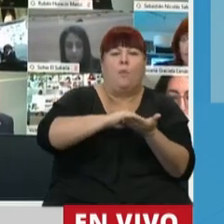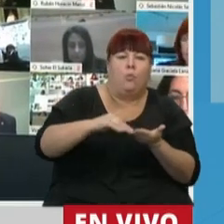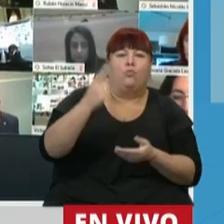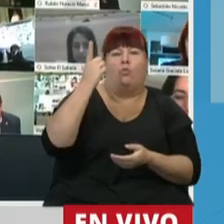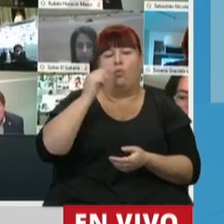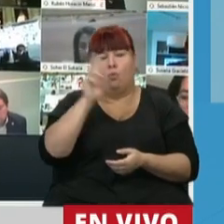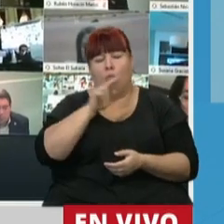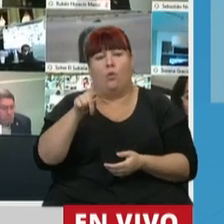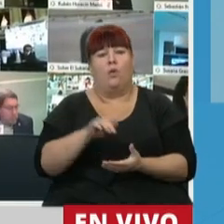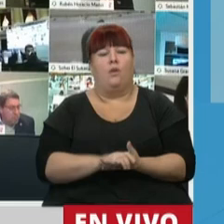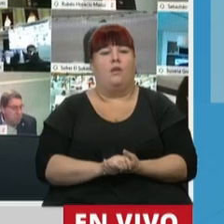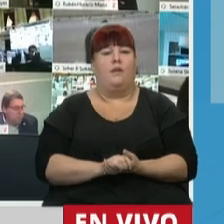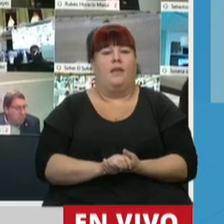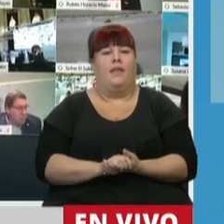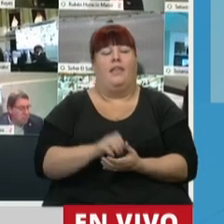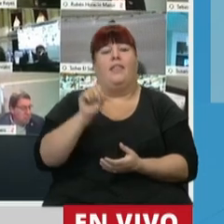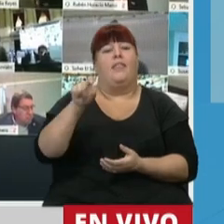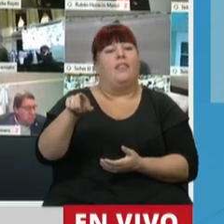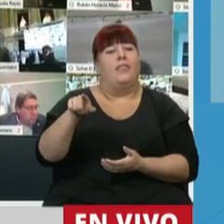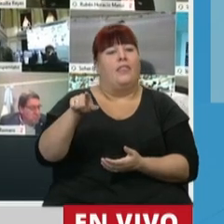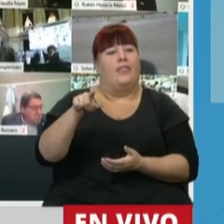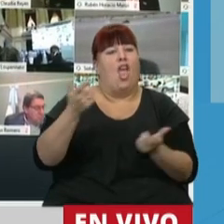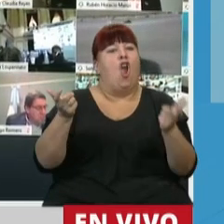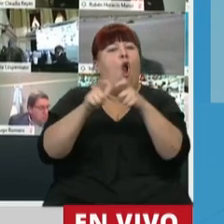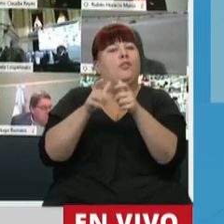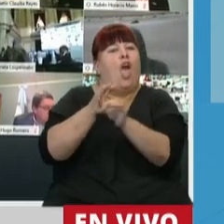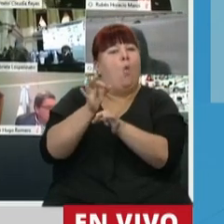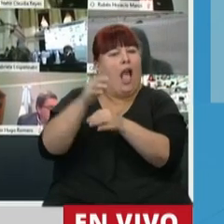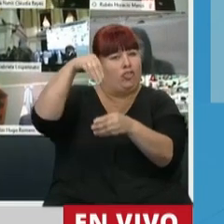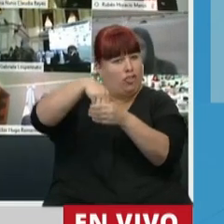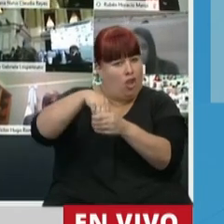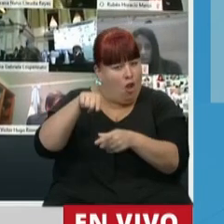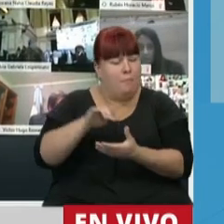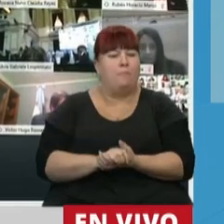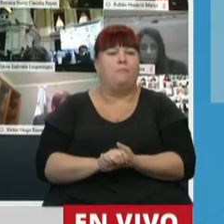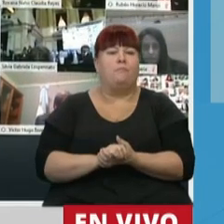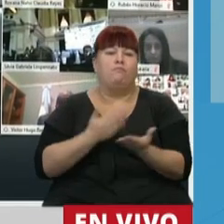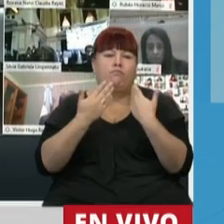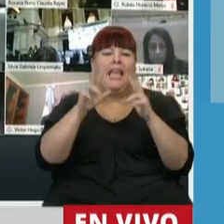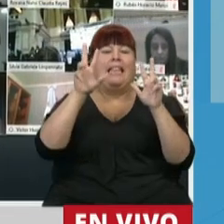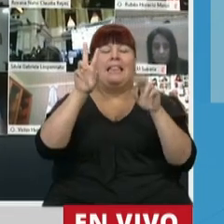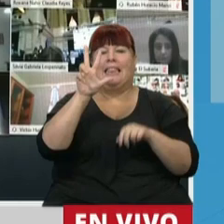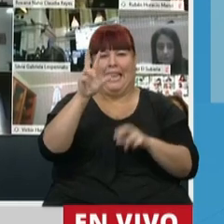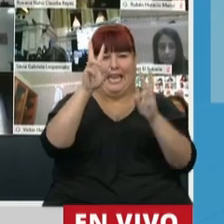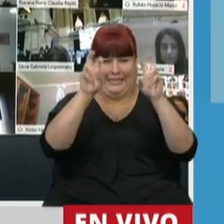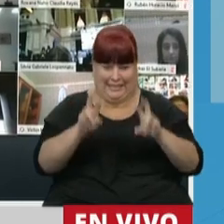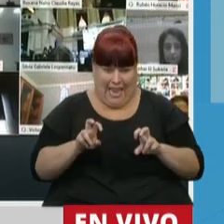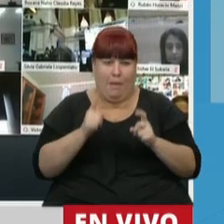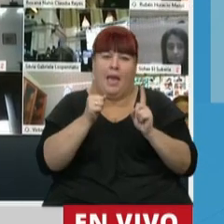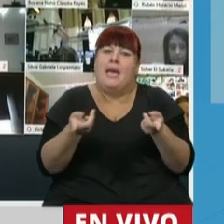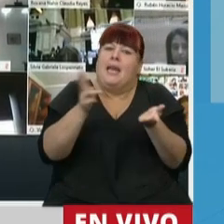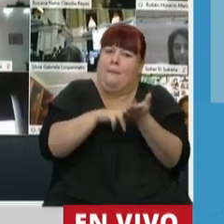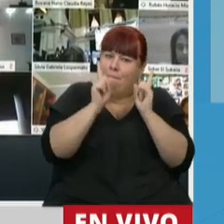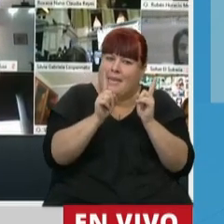legisladores de la Comisión de Educación son tres aspectos. Ratificar